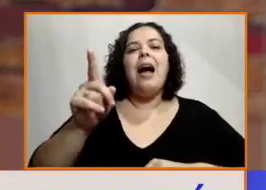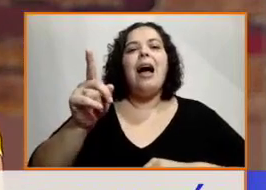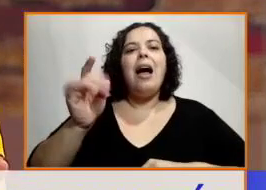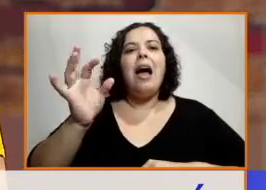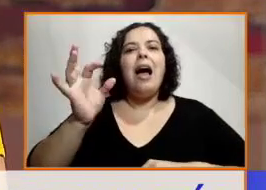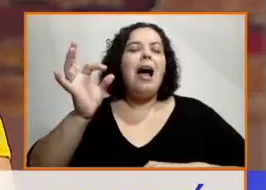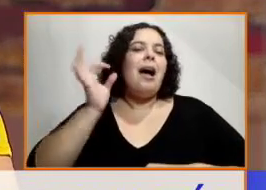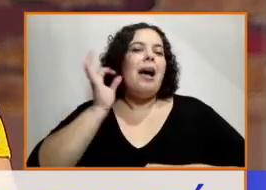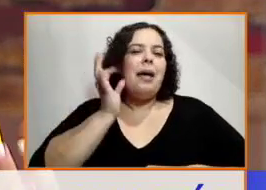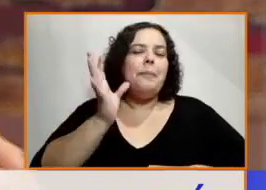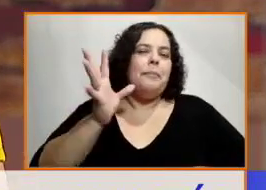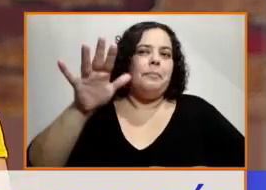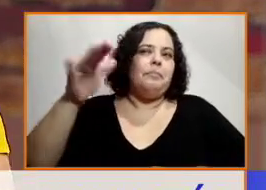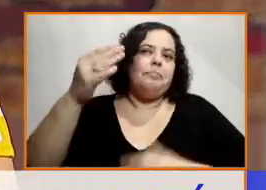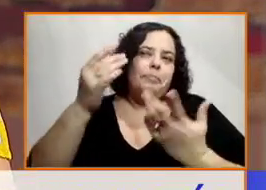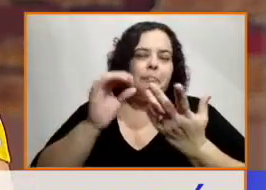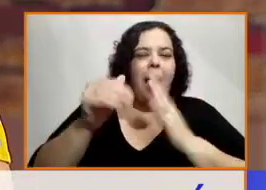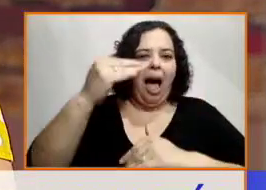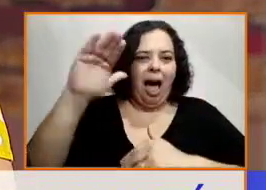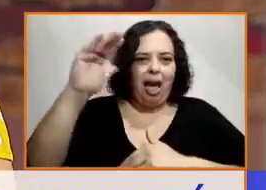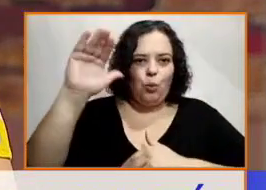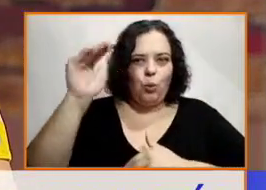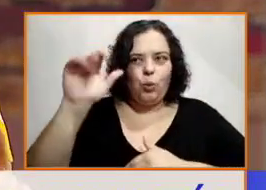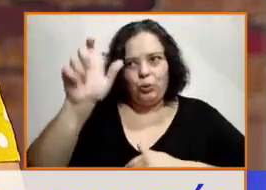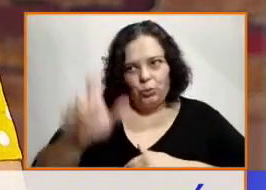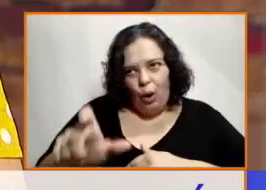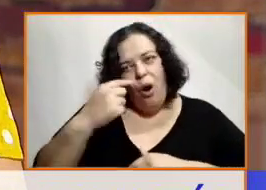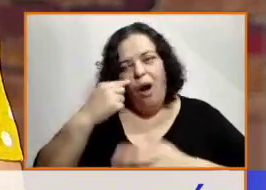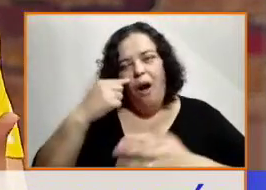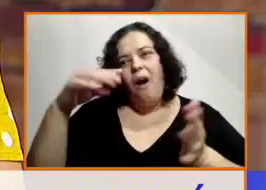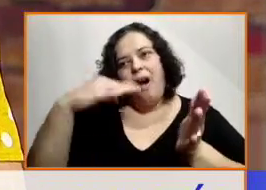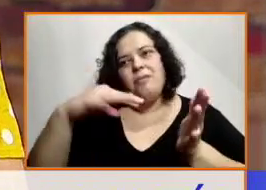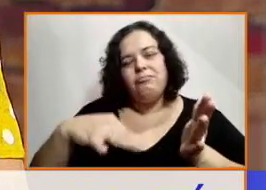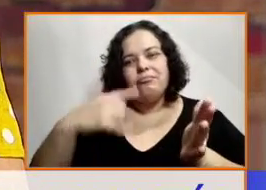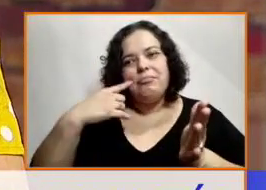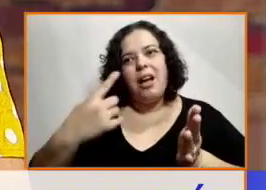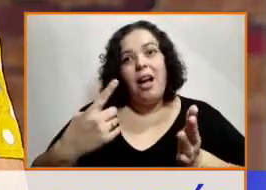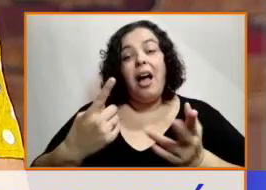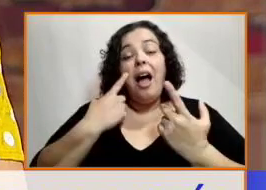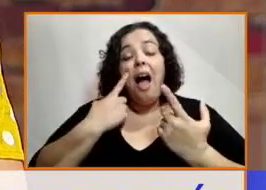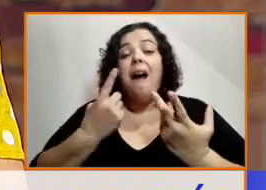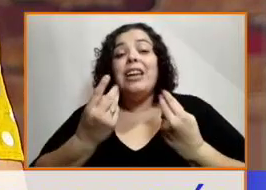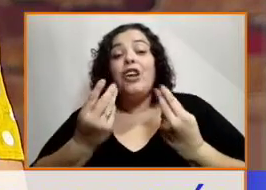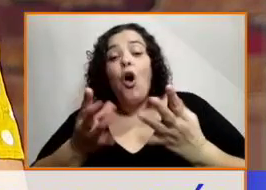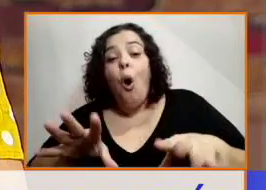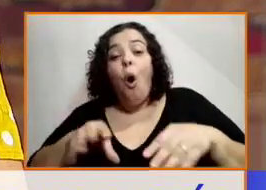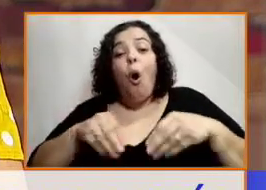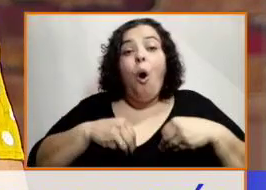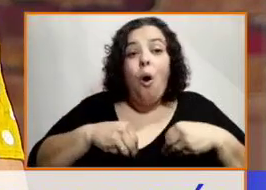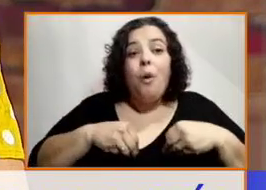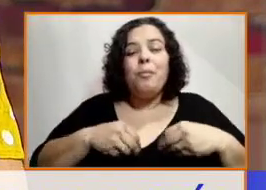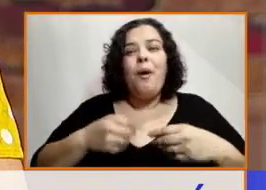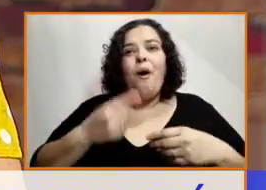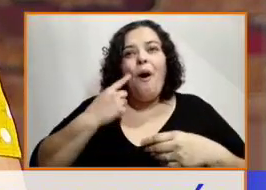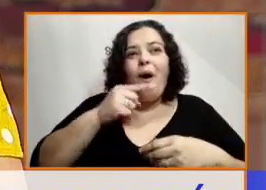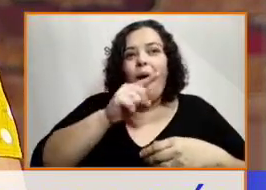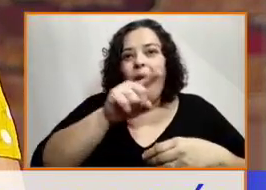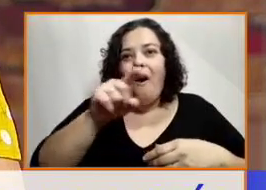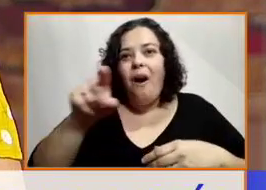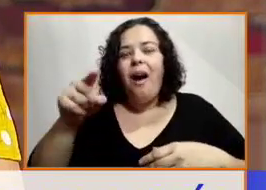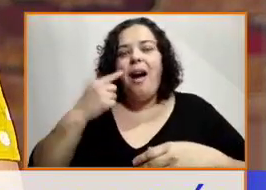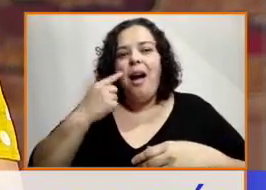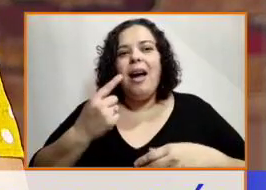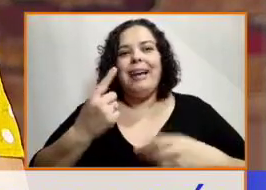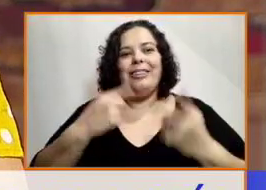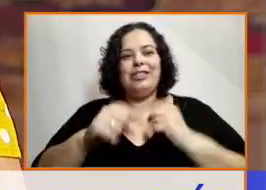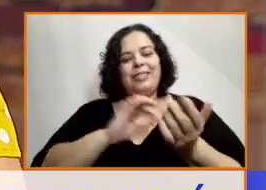con los niños, ¿no? A ver cómo se apropiaban del material. Bueno, entonces escucharlos a ellos leer el braille fue